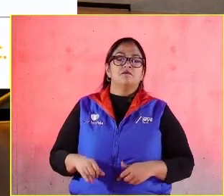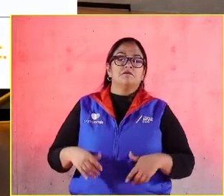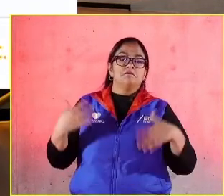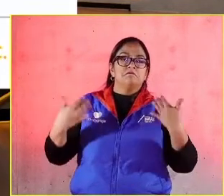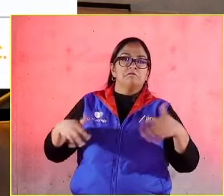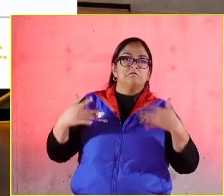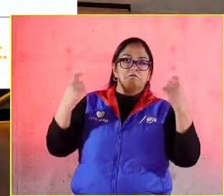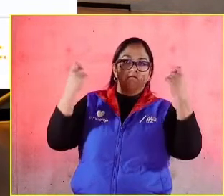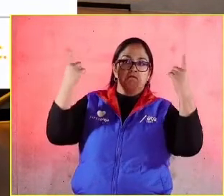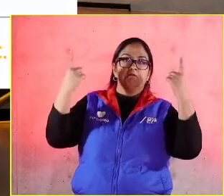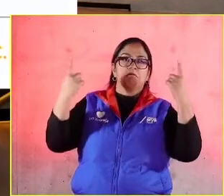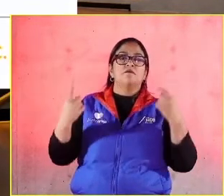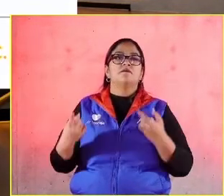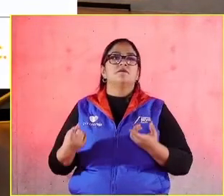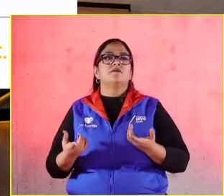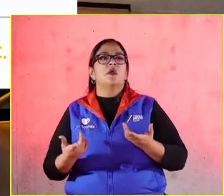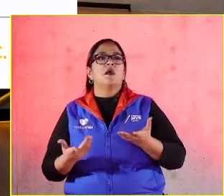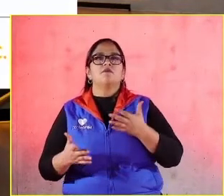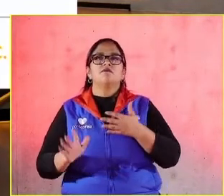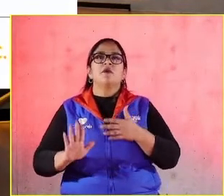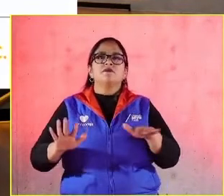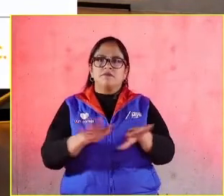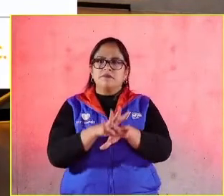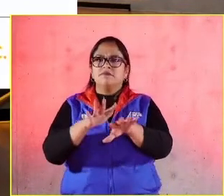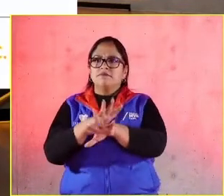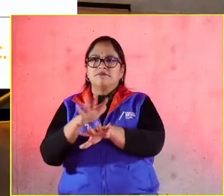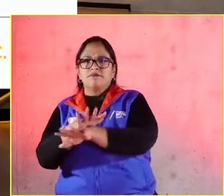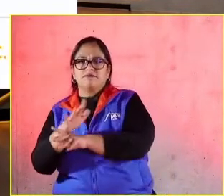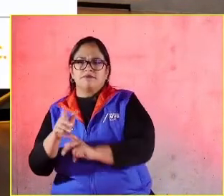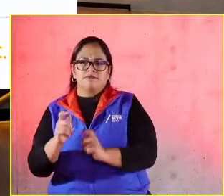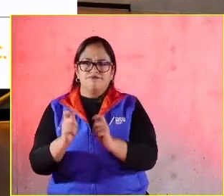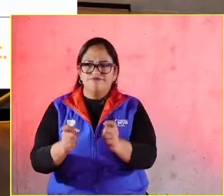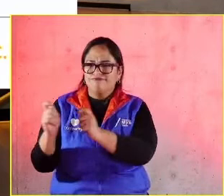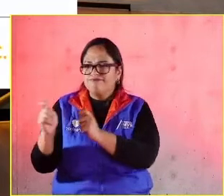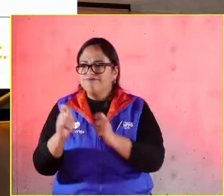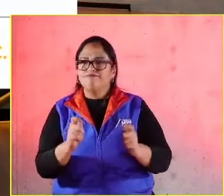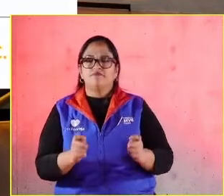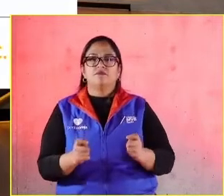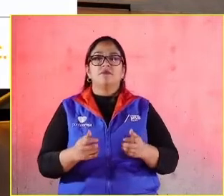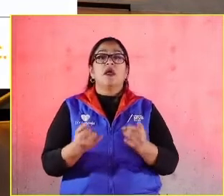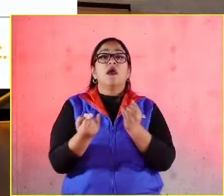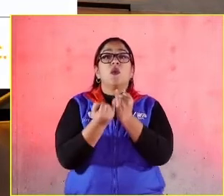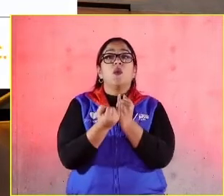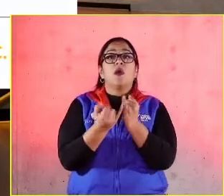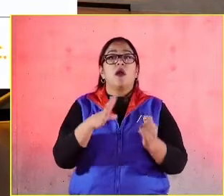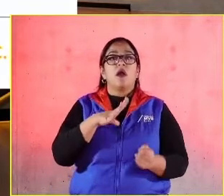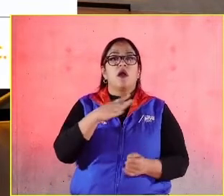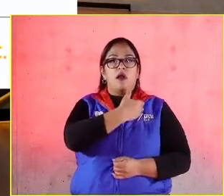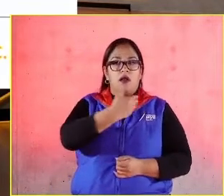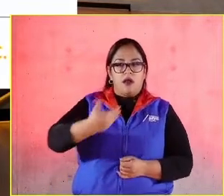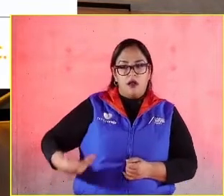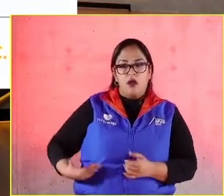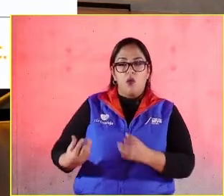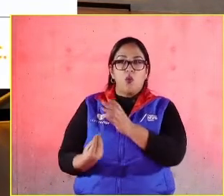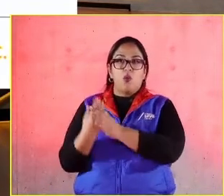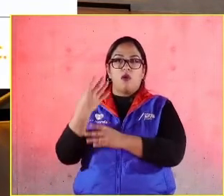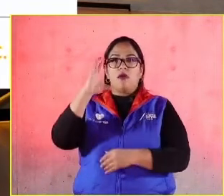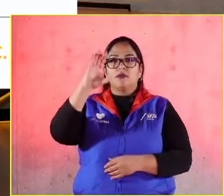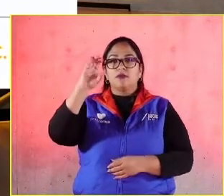tiempos que nos está tocando vivir. De la misma manera tenemos nuevo presidente del CEMEFI,